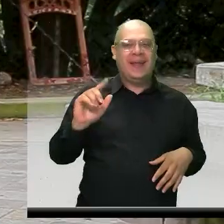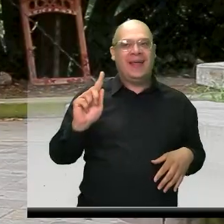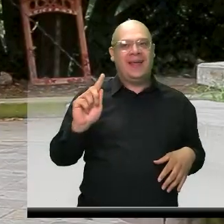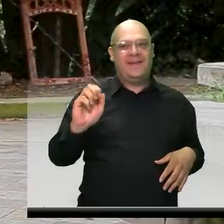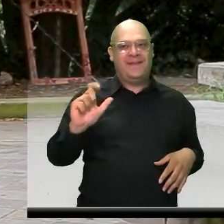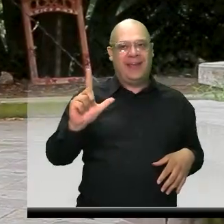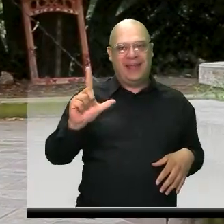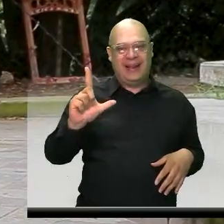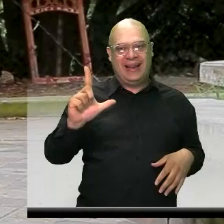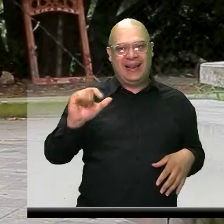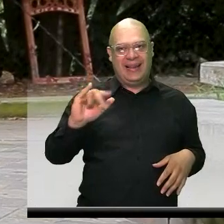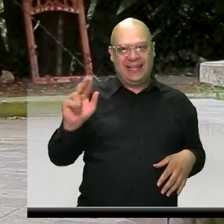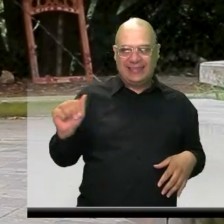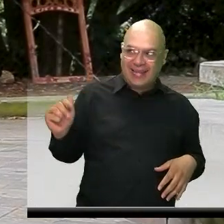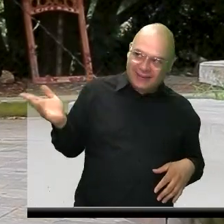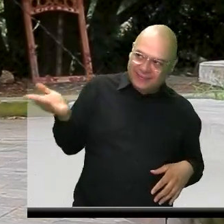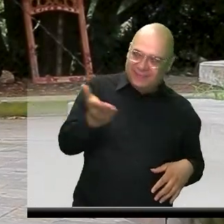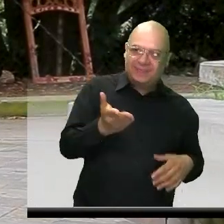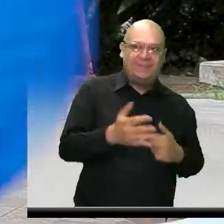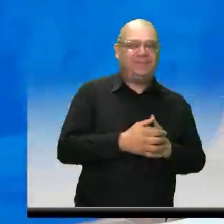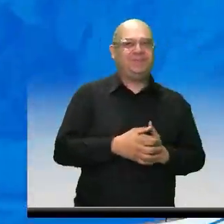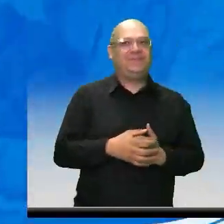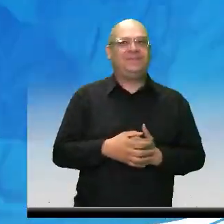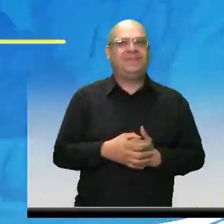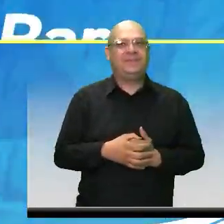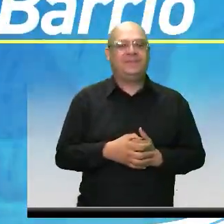conocen. Vamos a ver su historia. Vamos a verla.